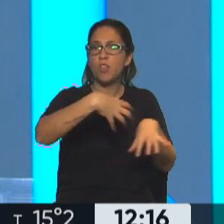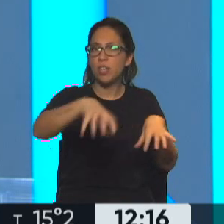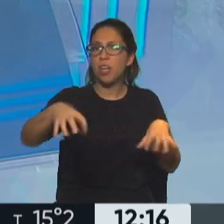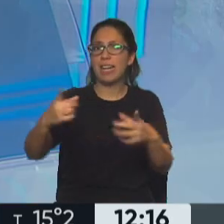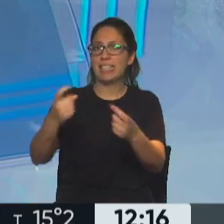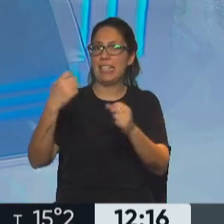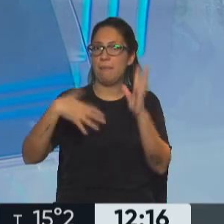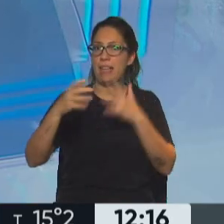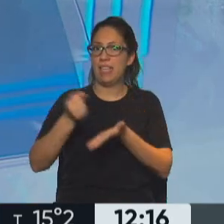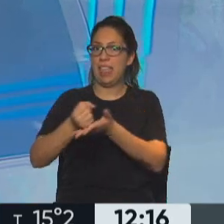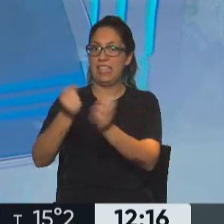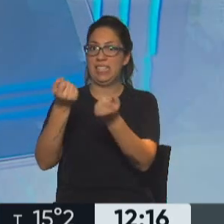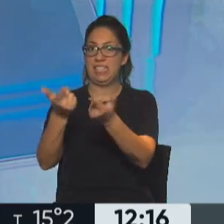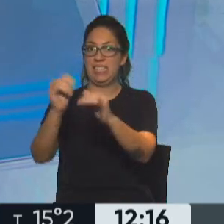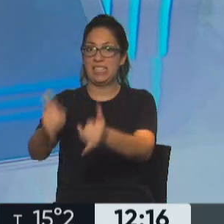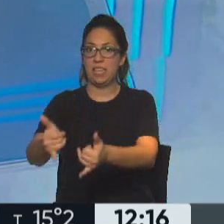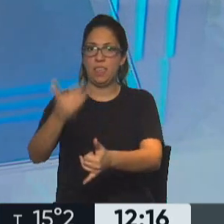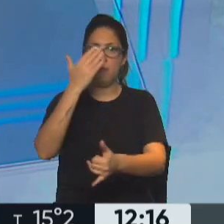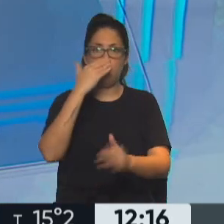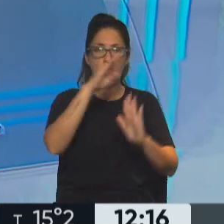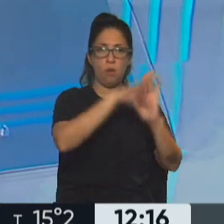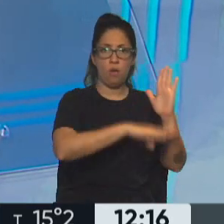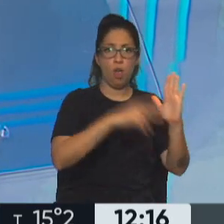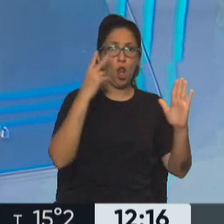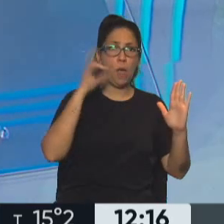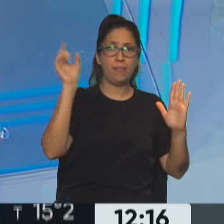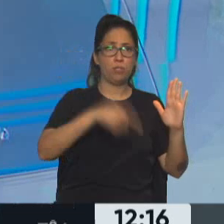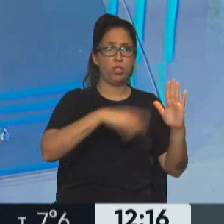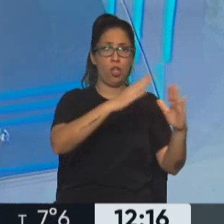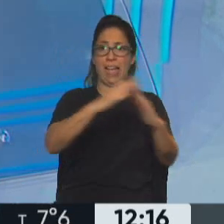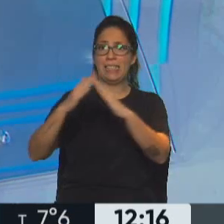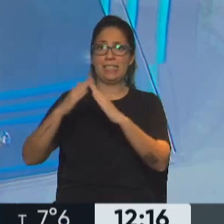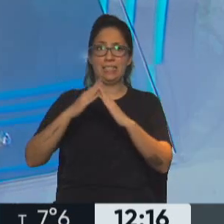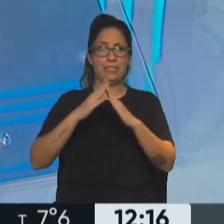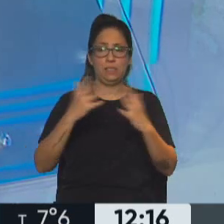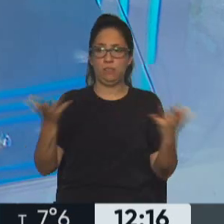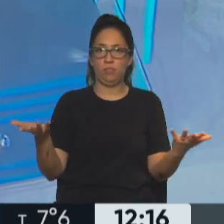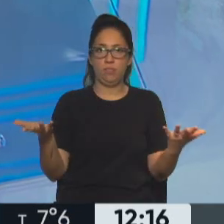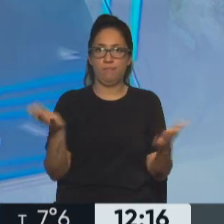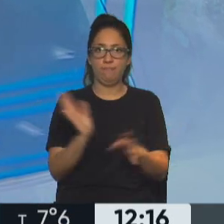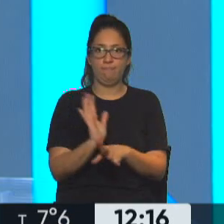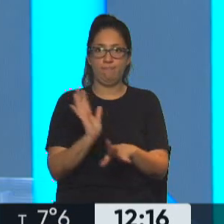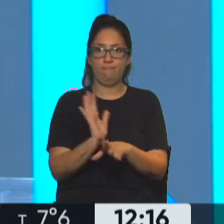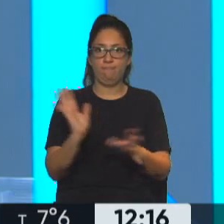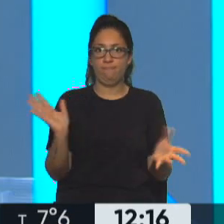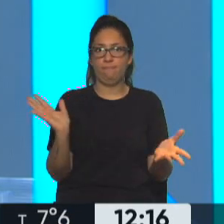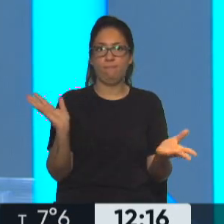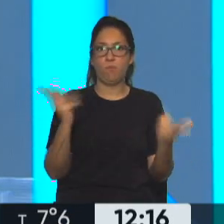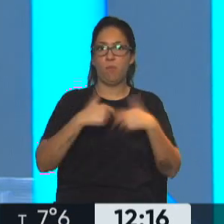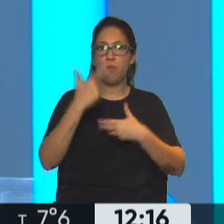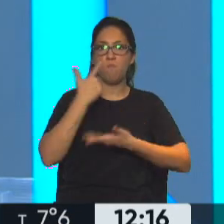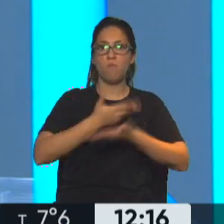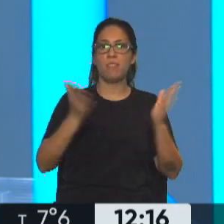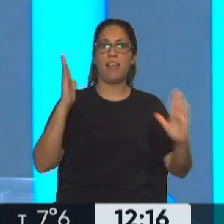necesitan. Ahora, después cuando hace la ponderación dice que son el 90% de los hogares. Sí. Esto es una fotografía de época también, ¿no? Bueno, el 90